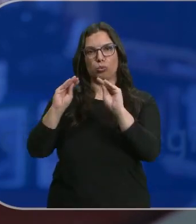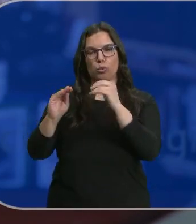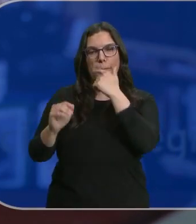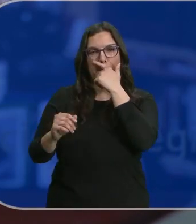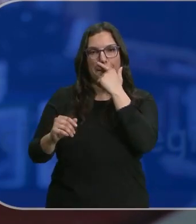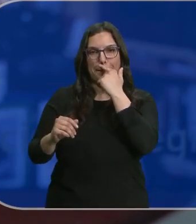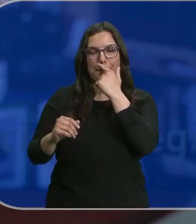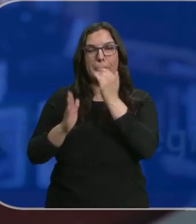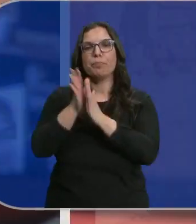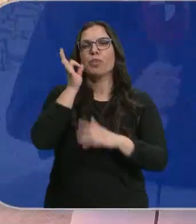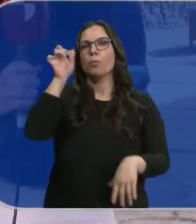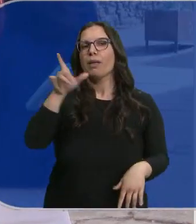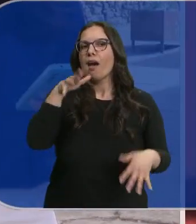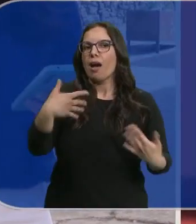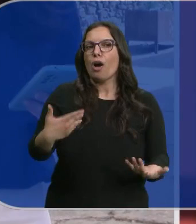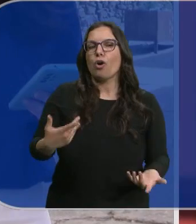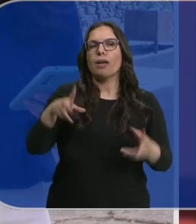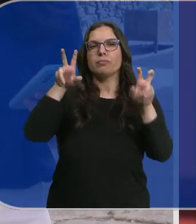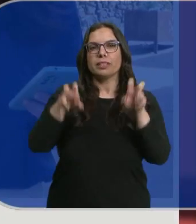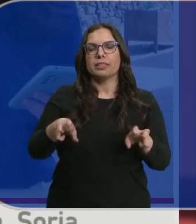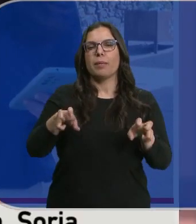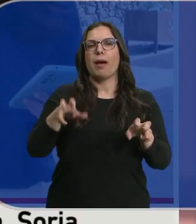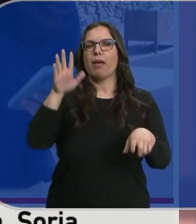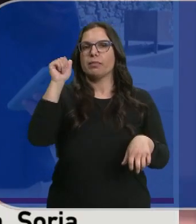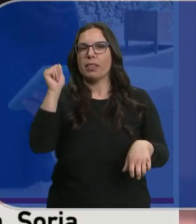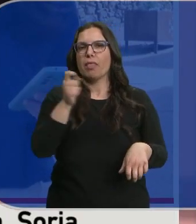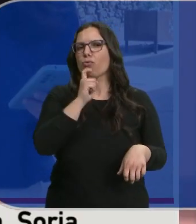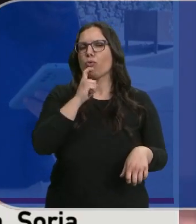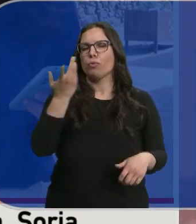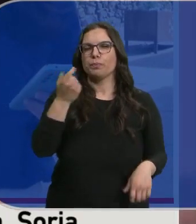Lucía Navas, ¿qué sabemos a esta hora de esa ceremonia de despedida?